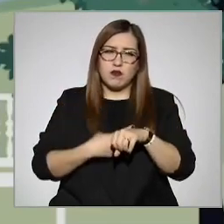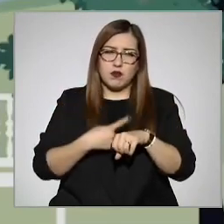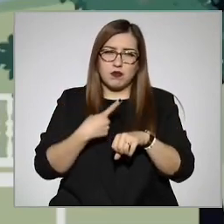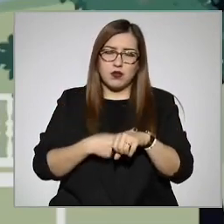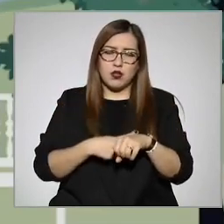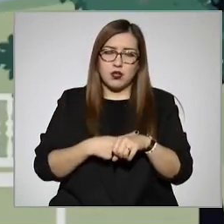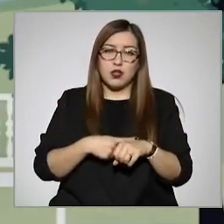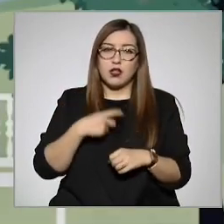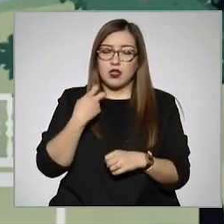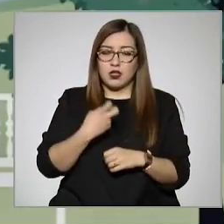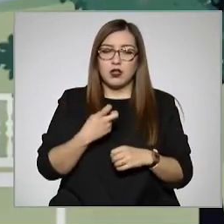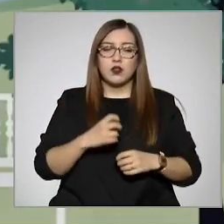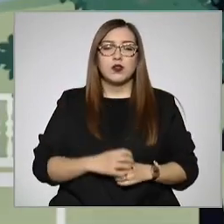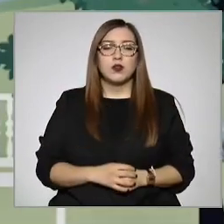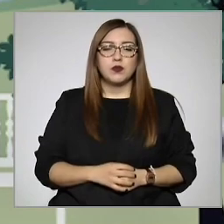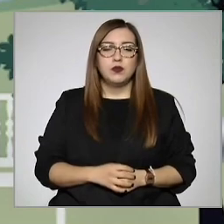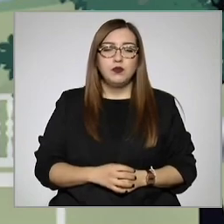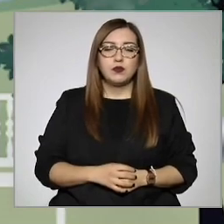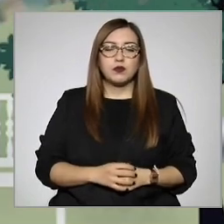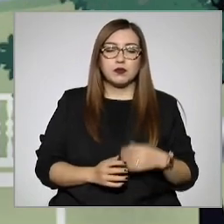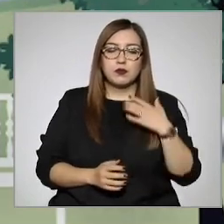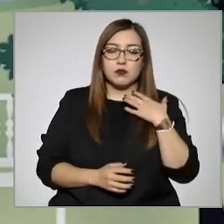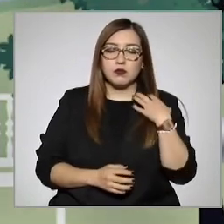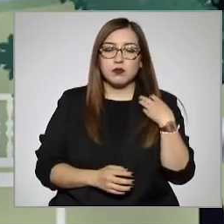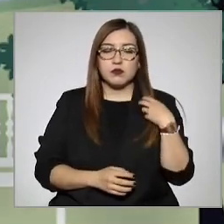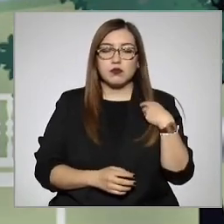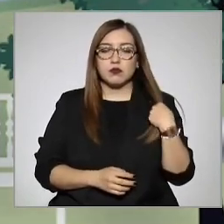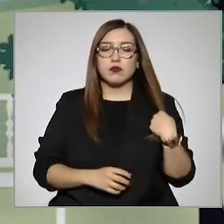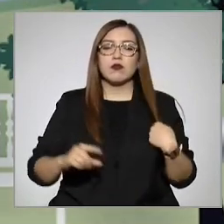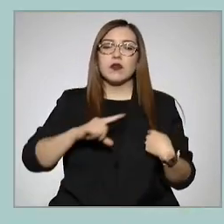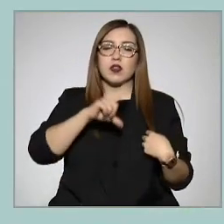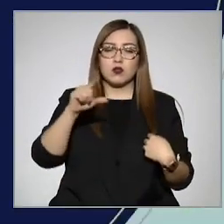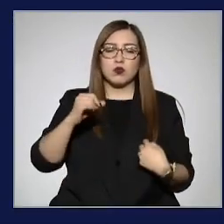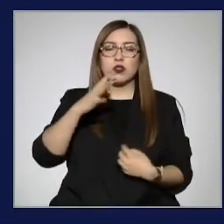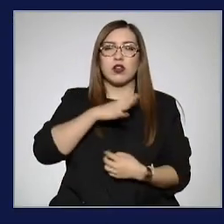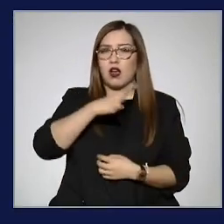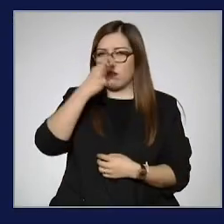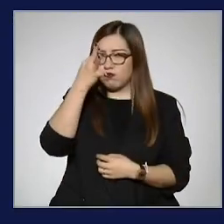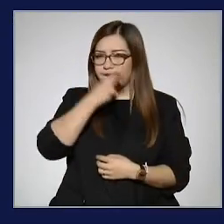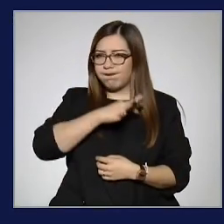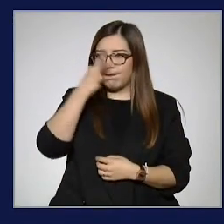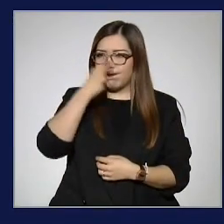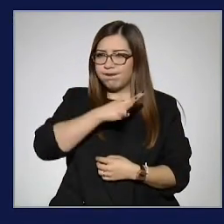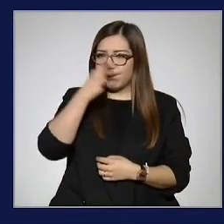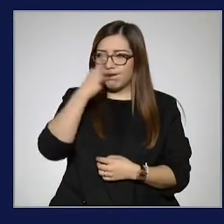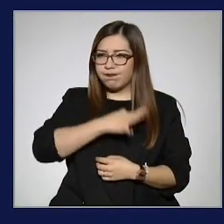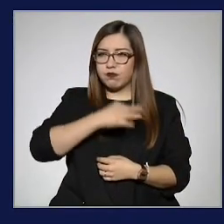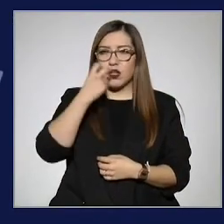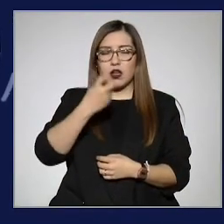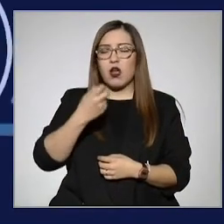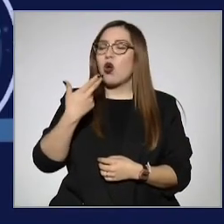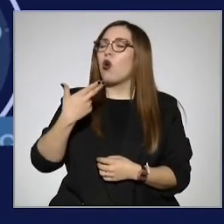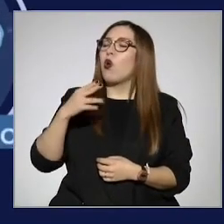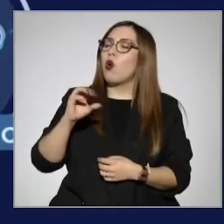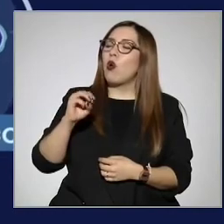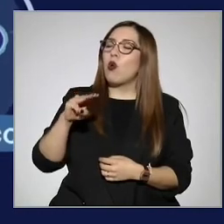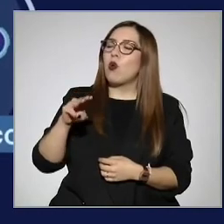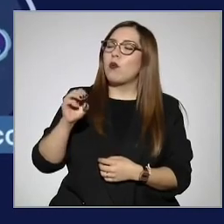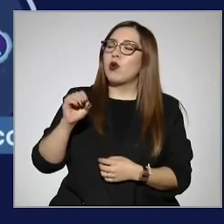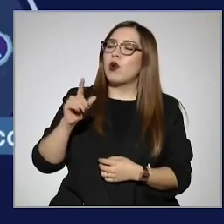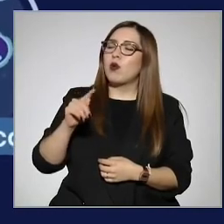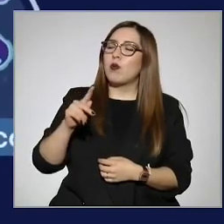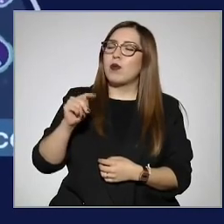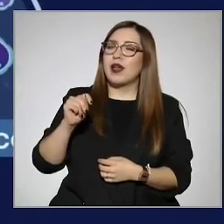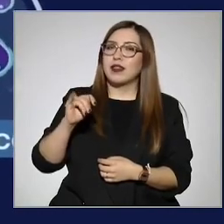esta situación de la inflamación produce moco. La homeopatía puede ayudar en el manejo de los síntomas,